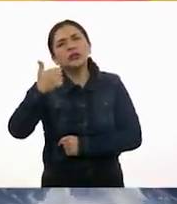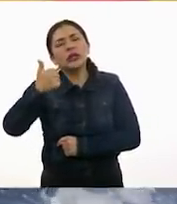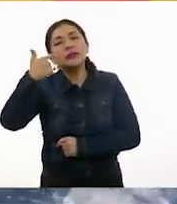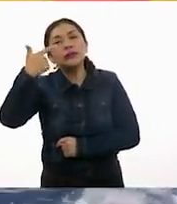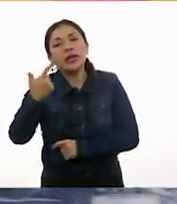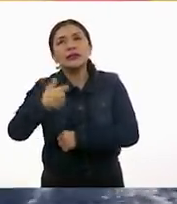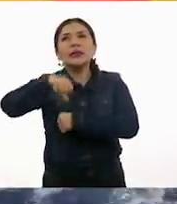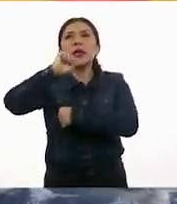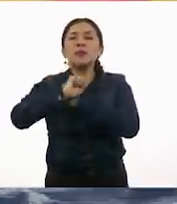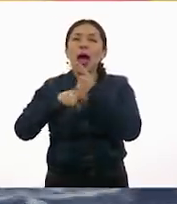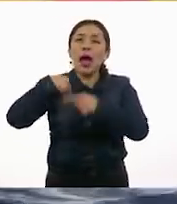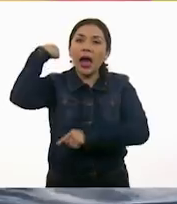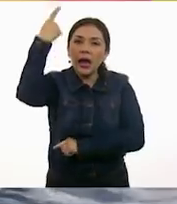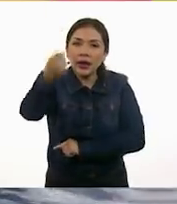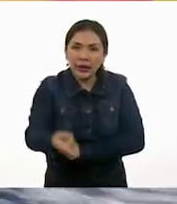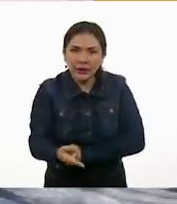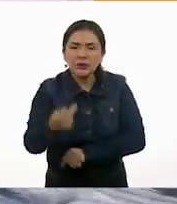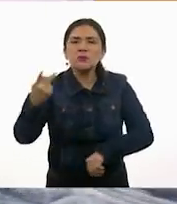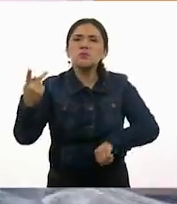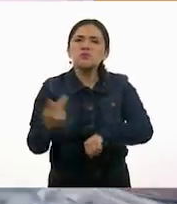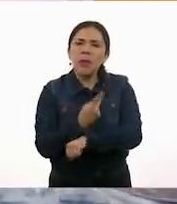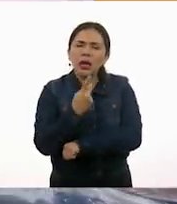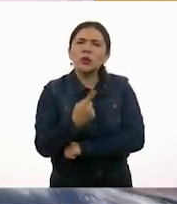dos, tres, cuatro, cinco, seis, siete semanas.